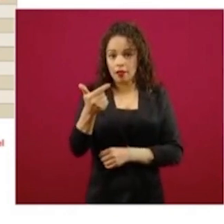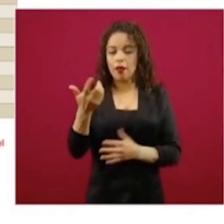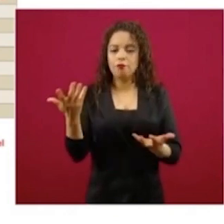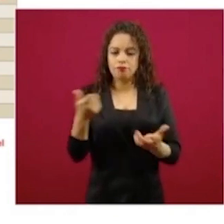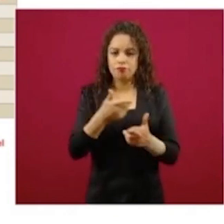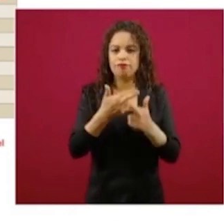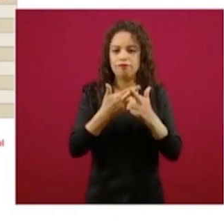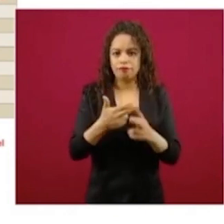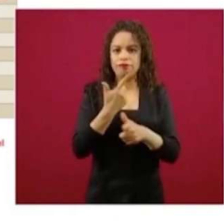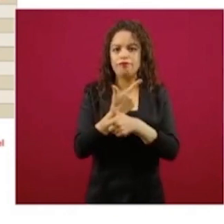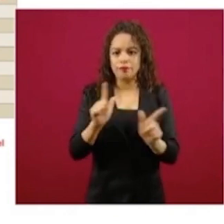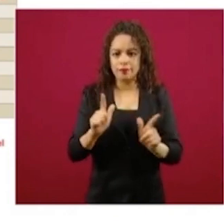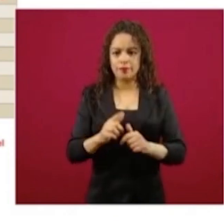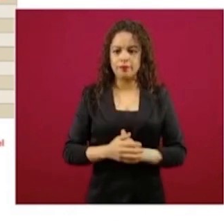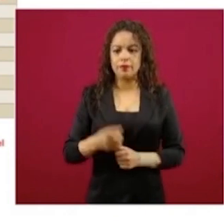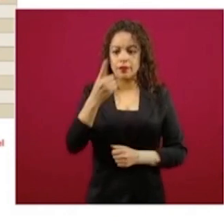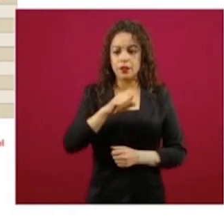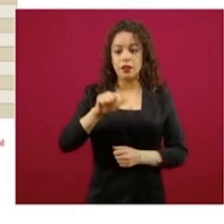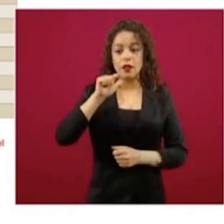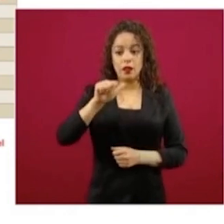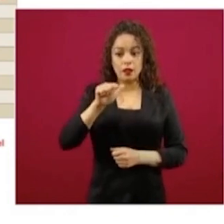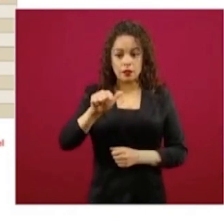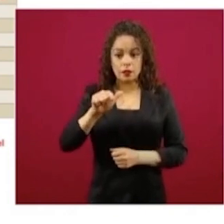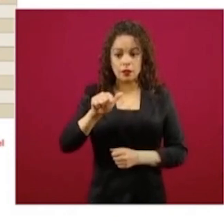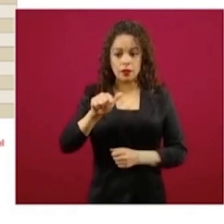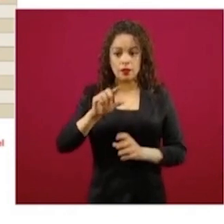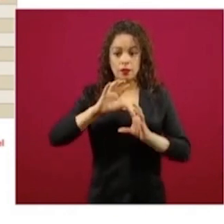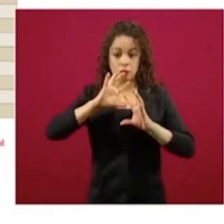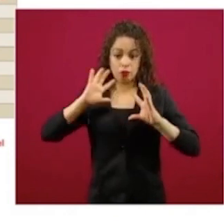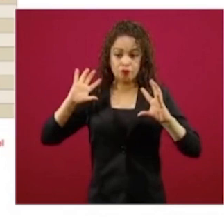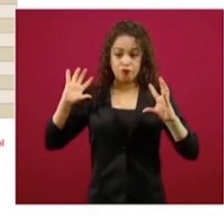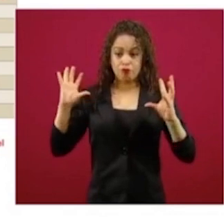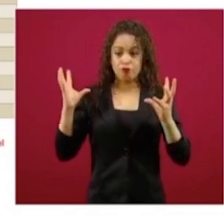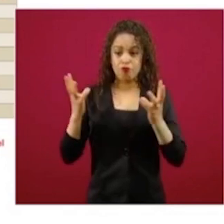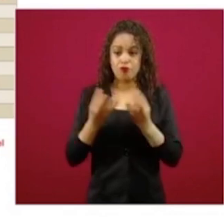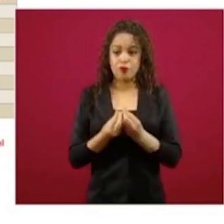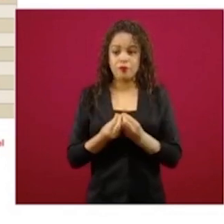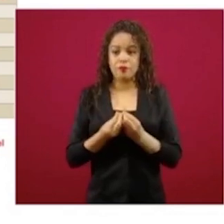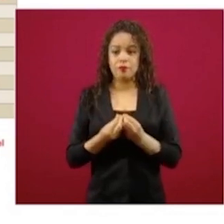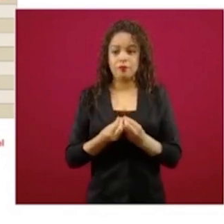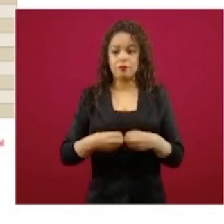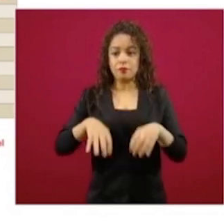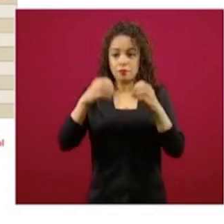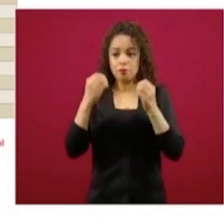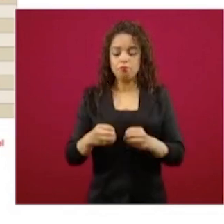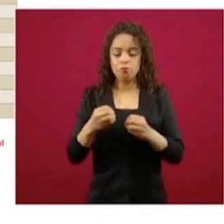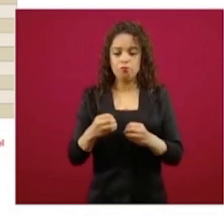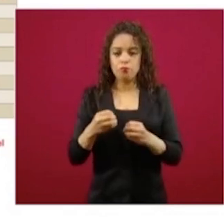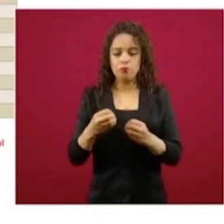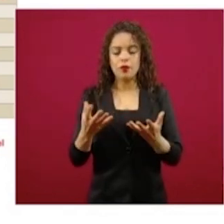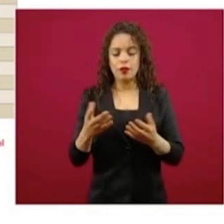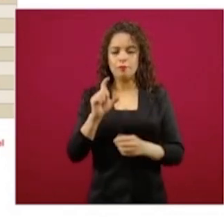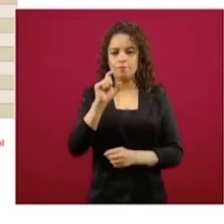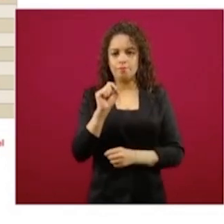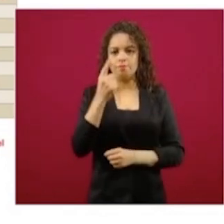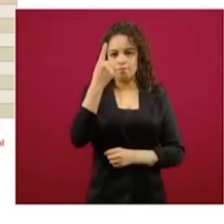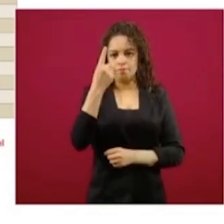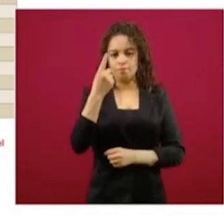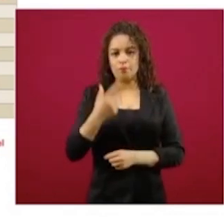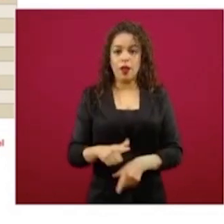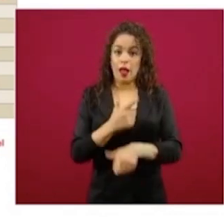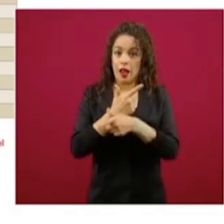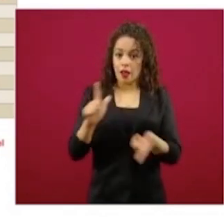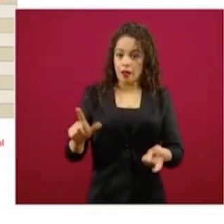117 en total y ocupadas 21, disponibles 96.